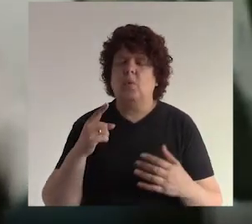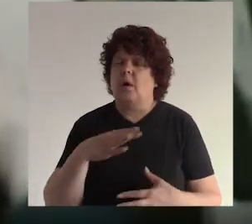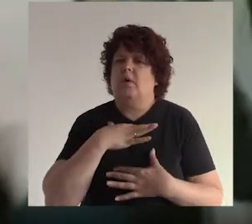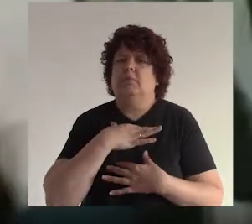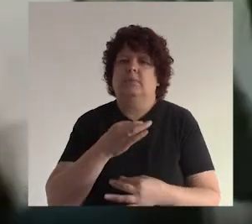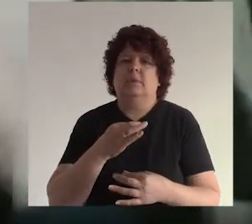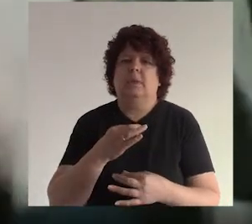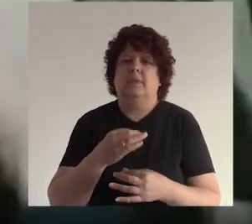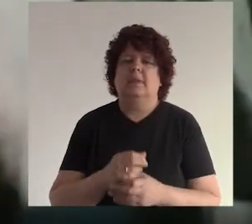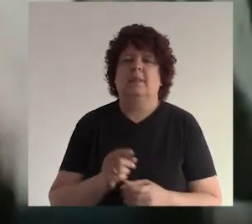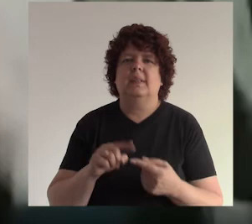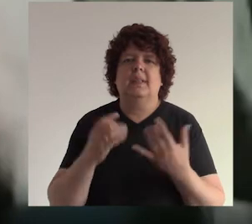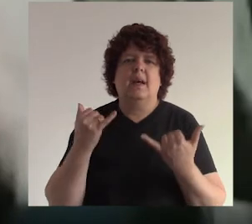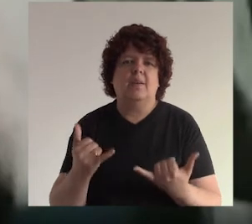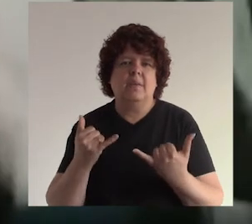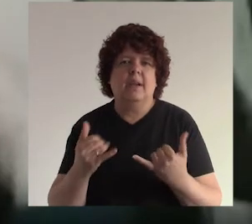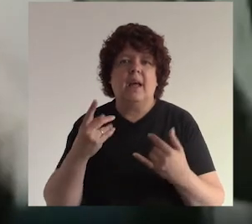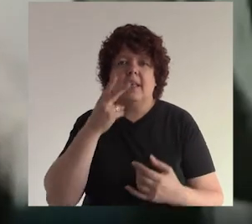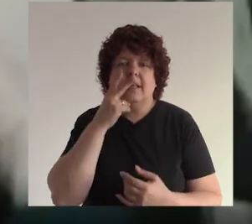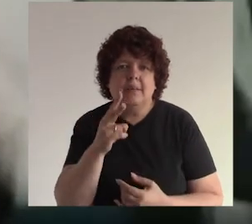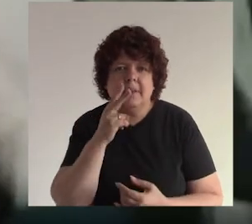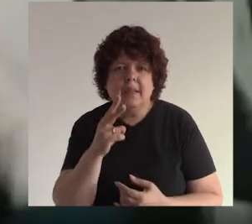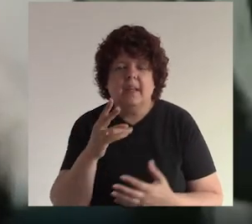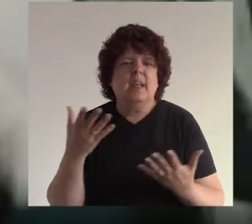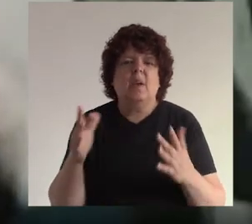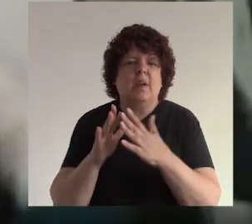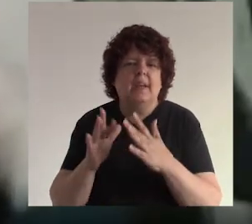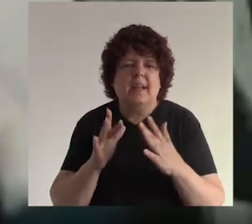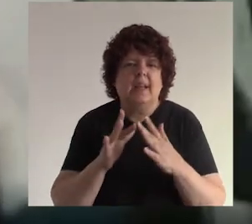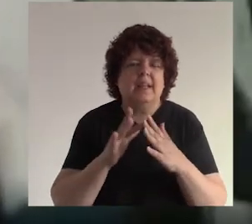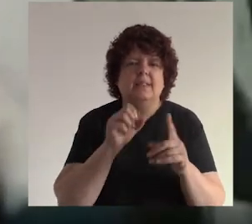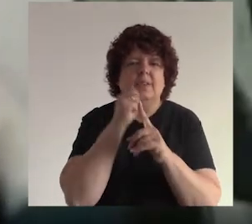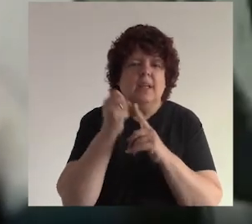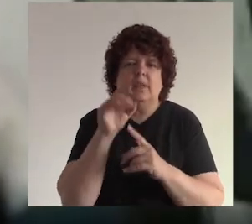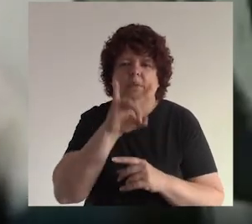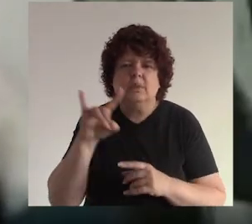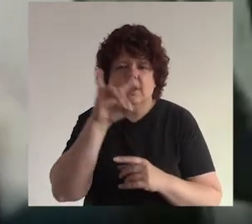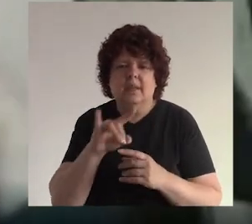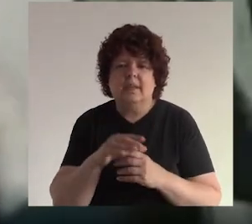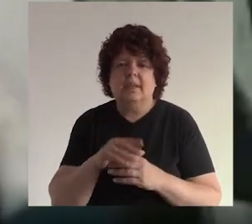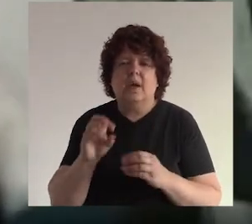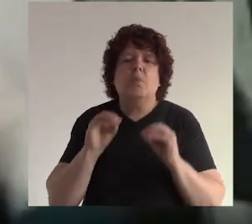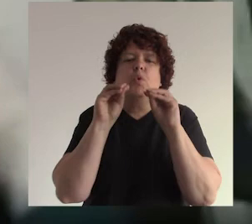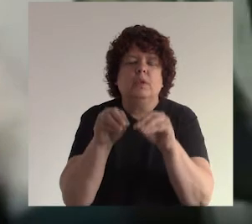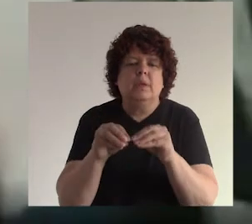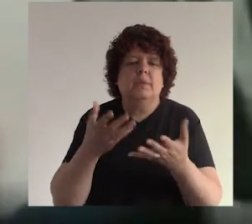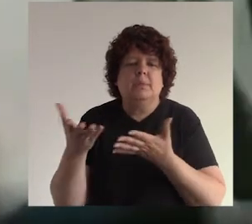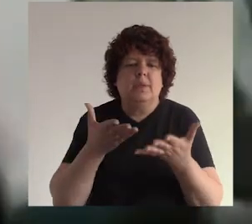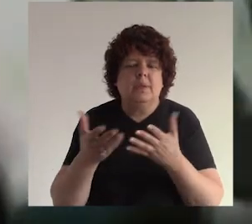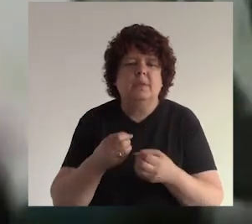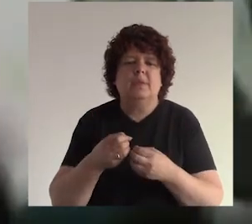es muy interesante desde ahora es hay que ver y en qué redes también colocar ¿no? o poner mi